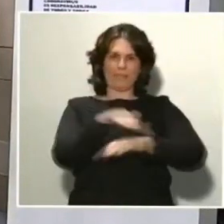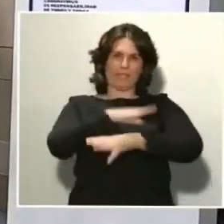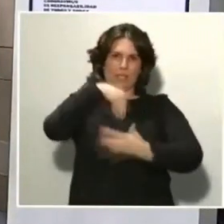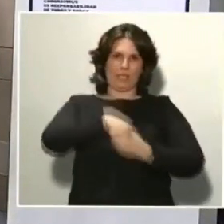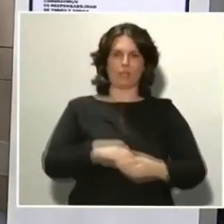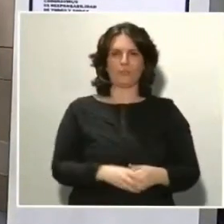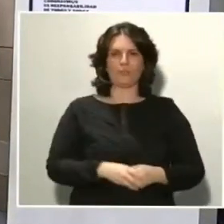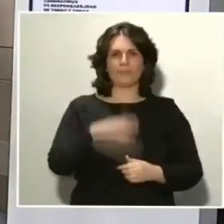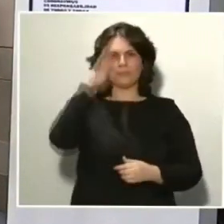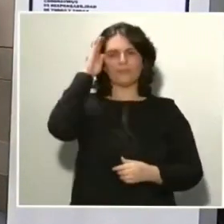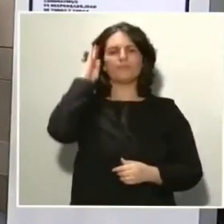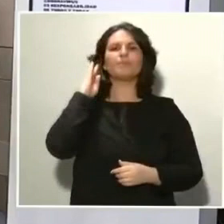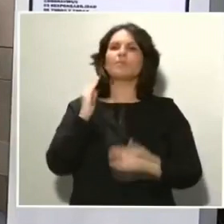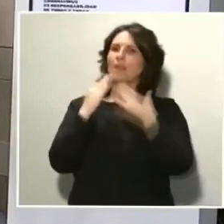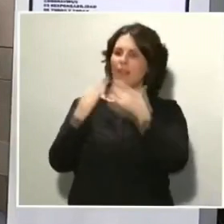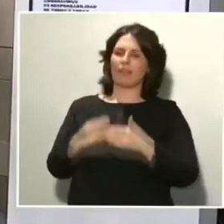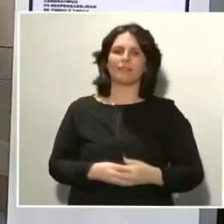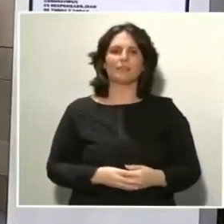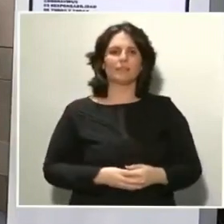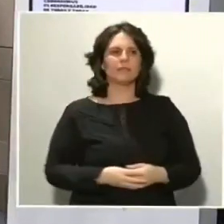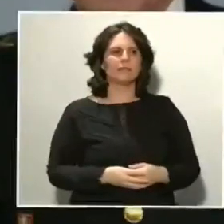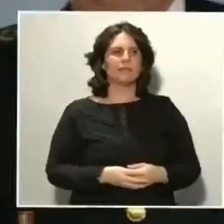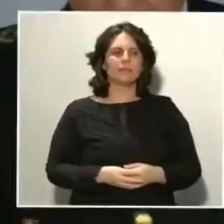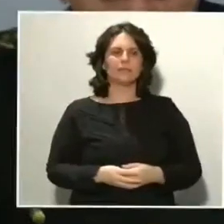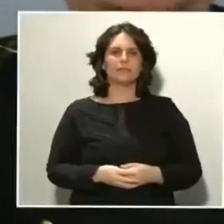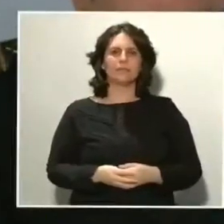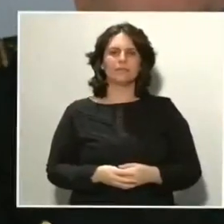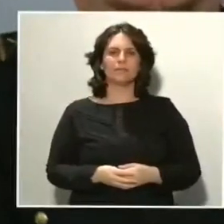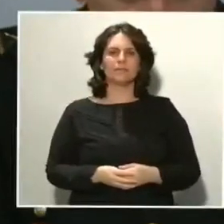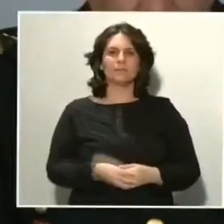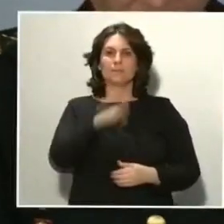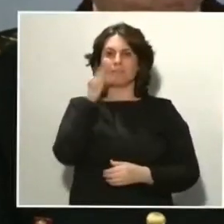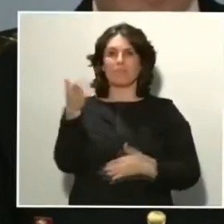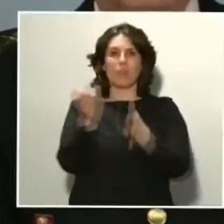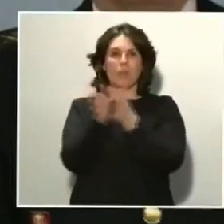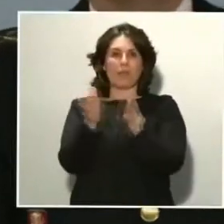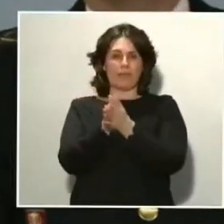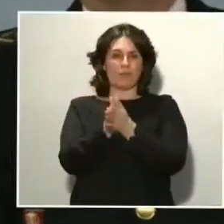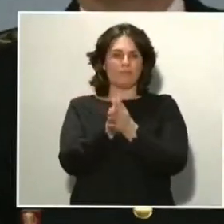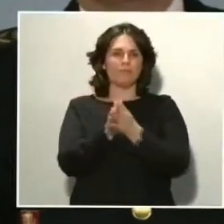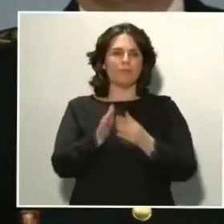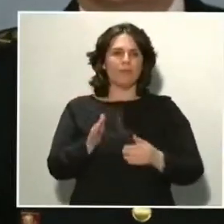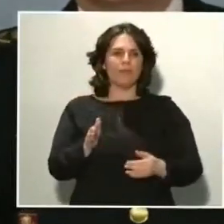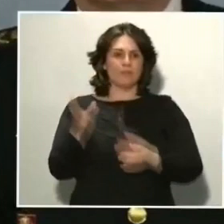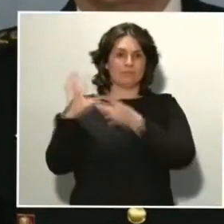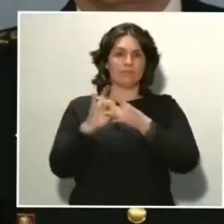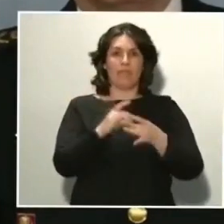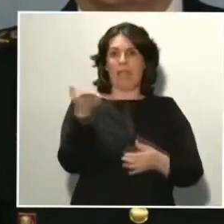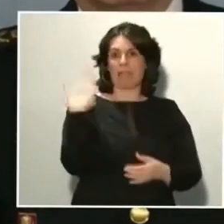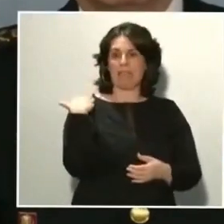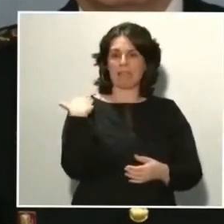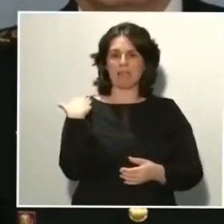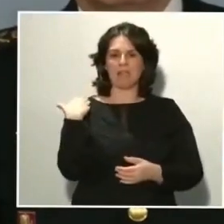Fernando. En línea con lo que decía mi compañero del Grupo Nacional de Policía, el día de ayer fue un día